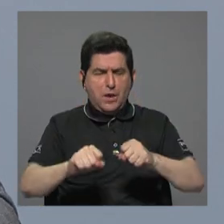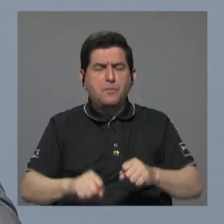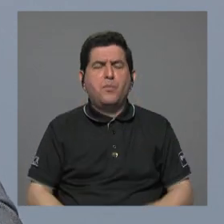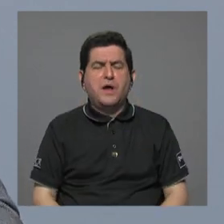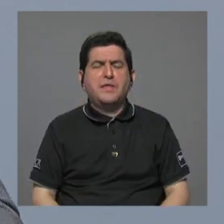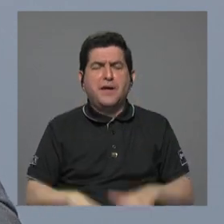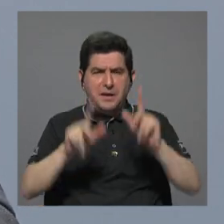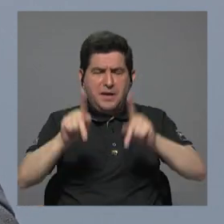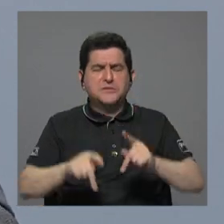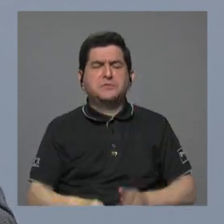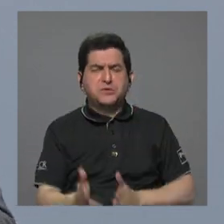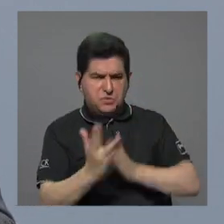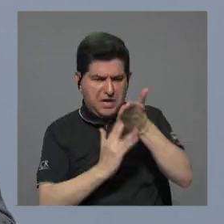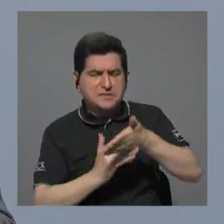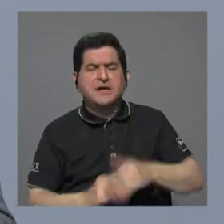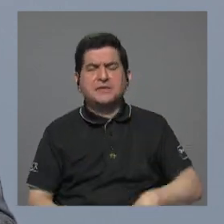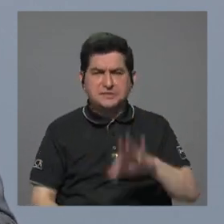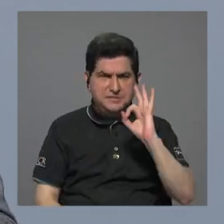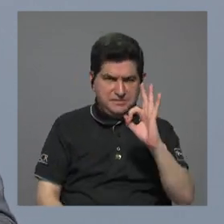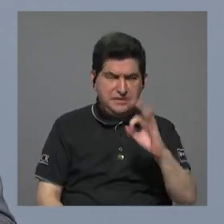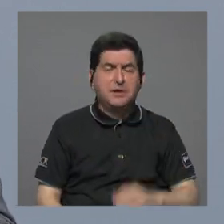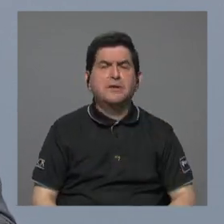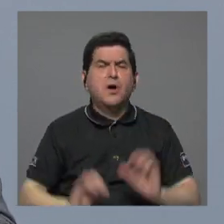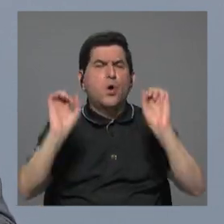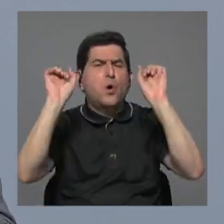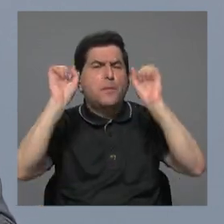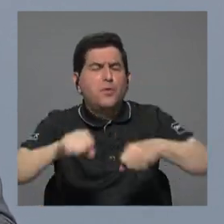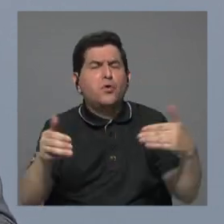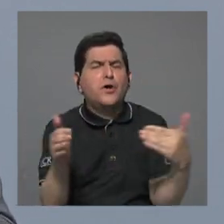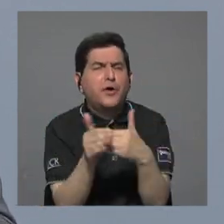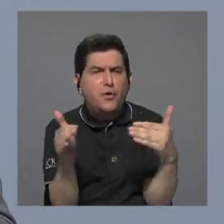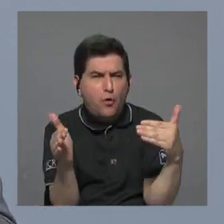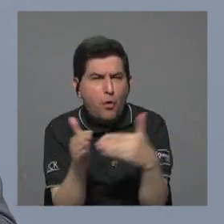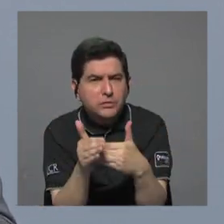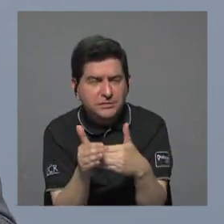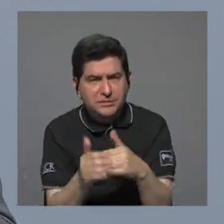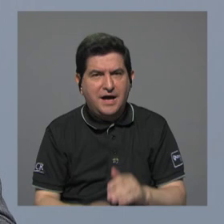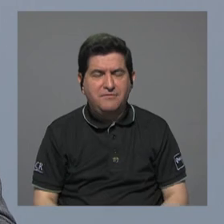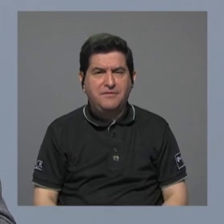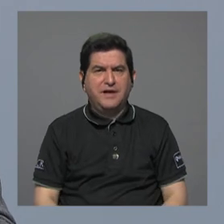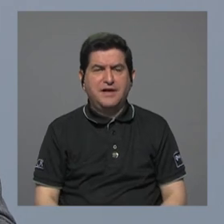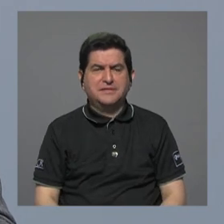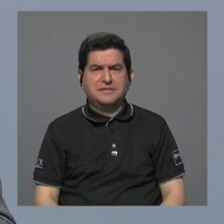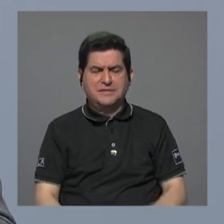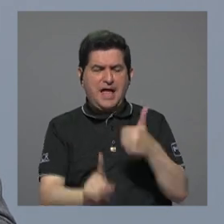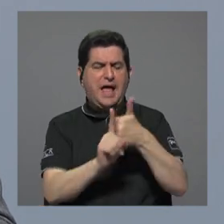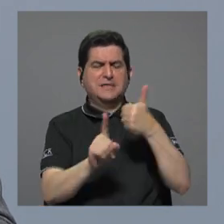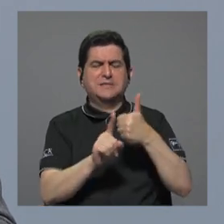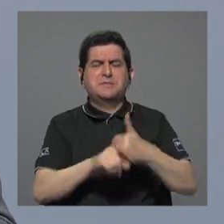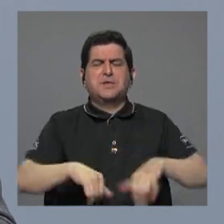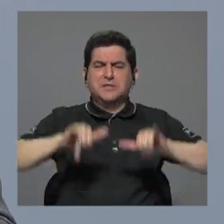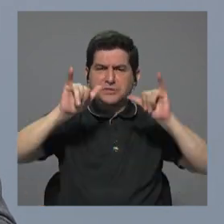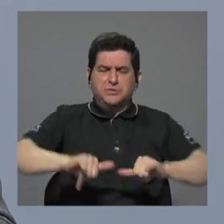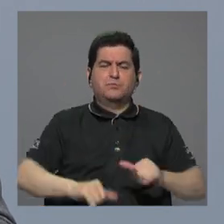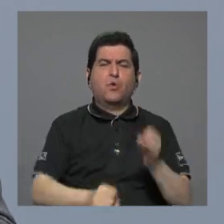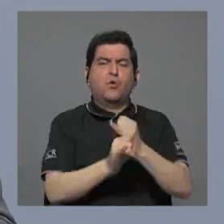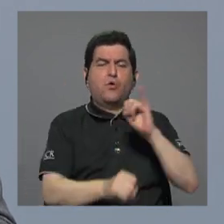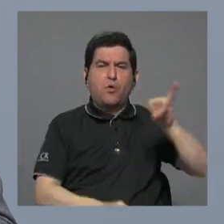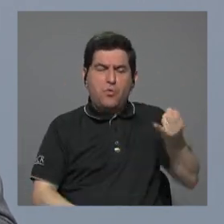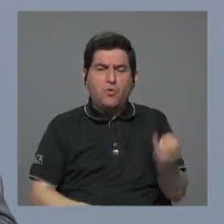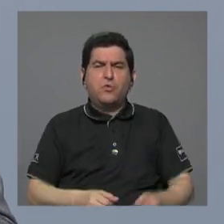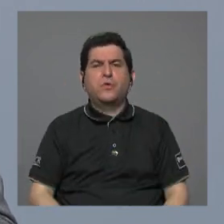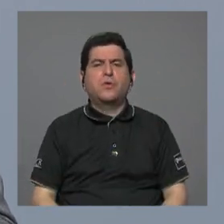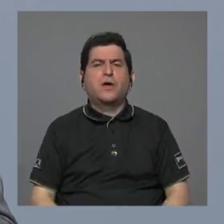desabordaje para que para que pueda volver a ser autosostenible como JAPDEVA lo fue